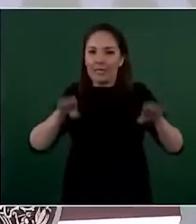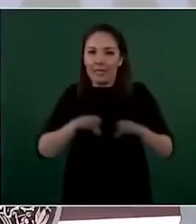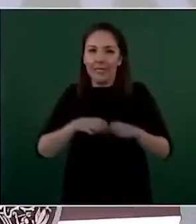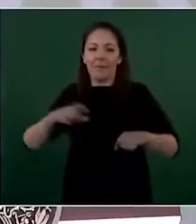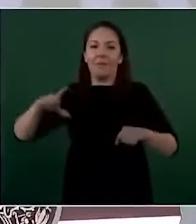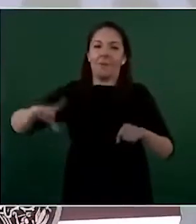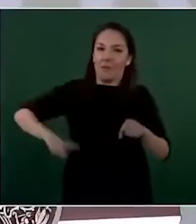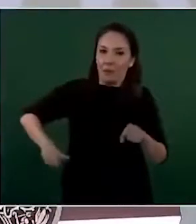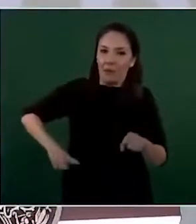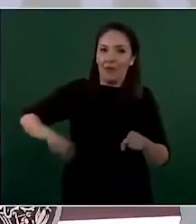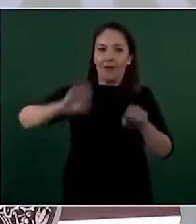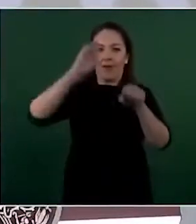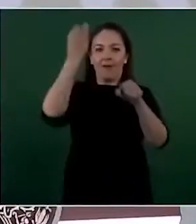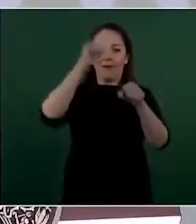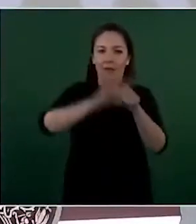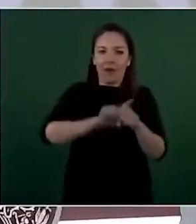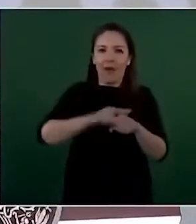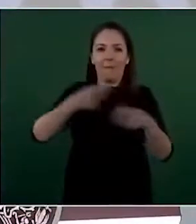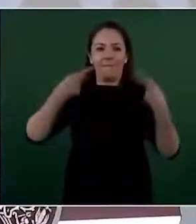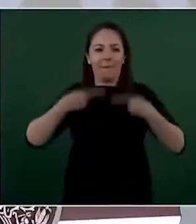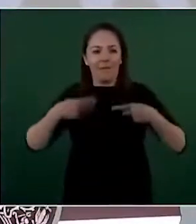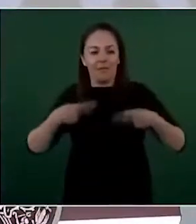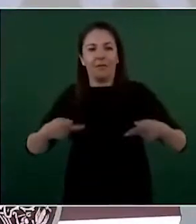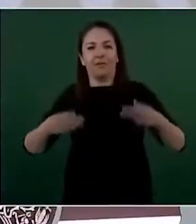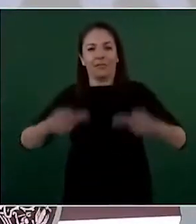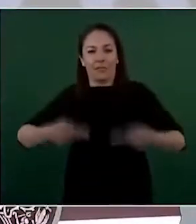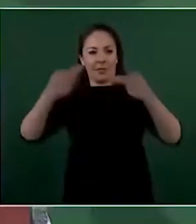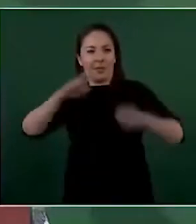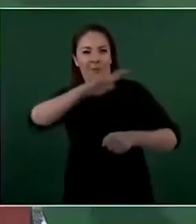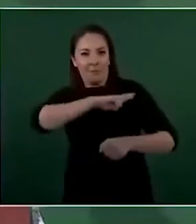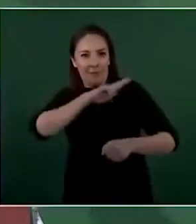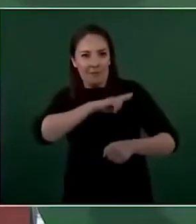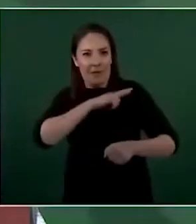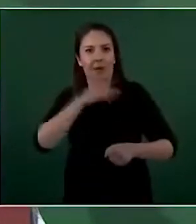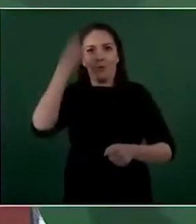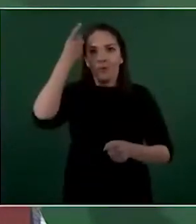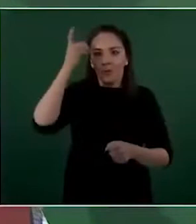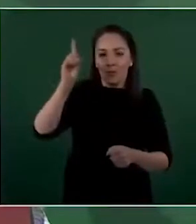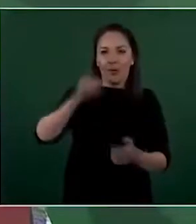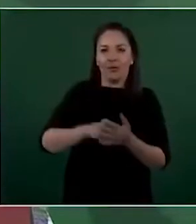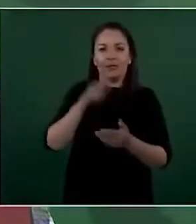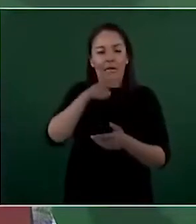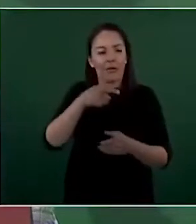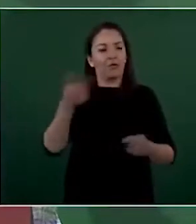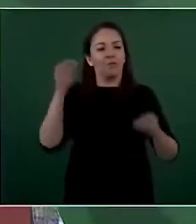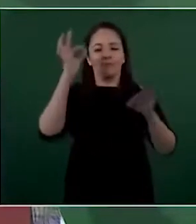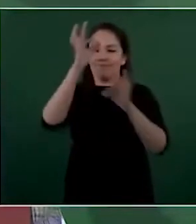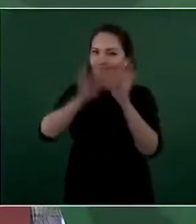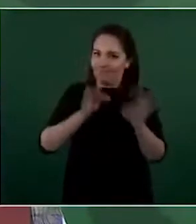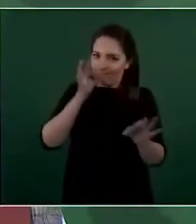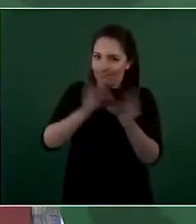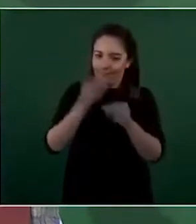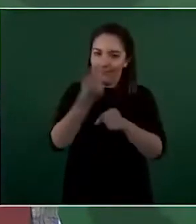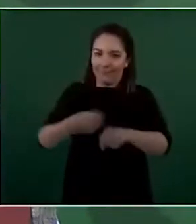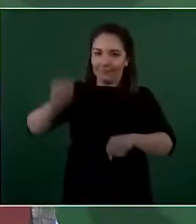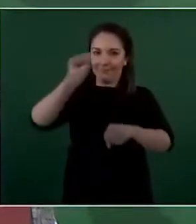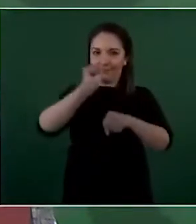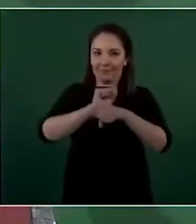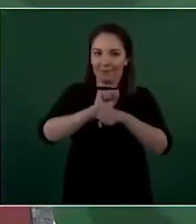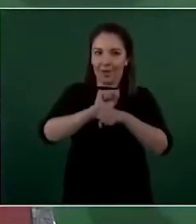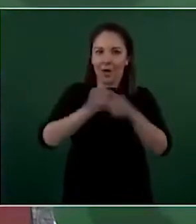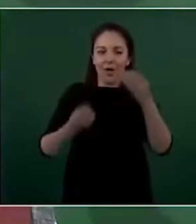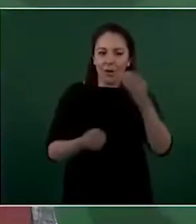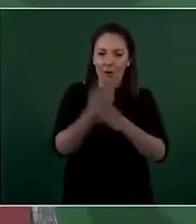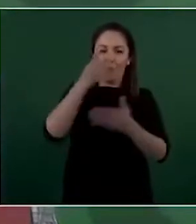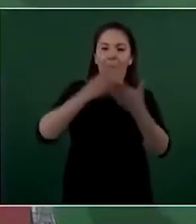La Procuraduría Federal del Consumidor, Profeco, adelantó que tras un estudio de su laboratorio se presentará el análisis de marcas de